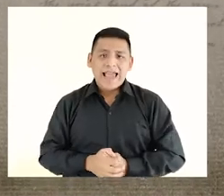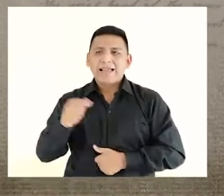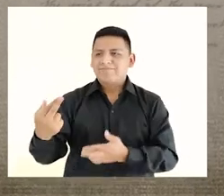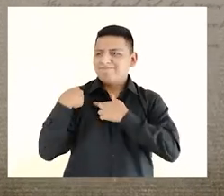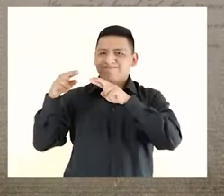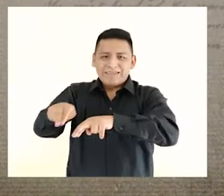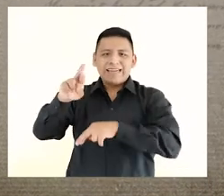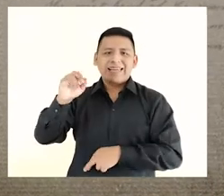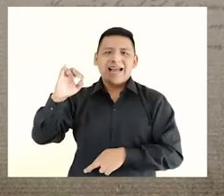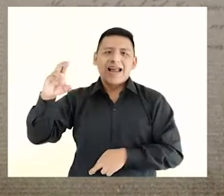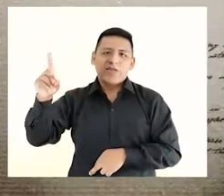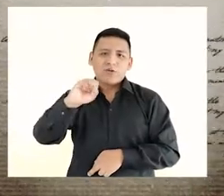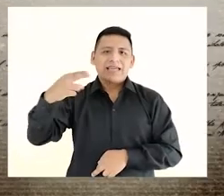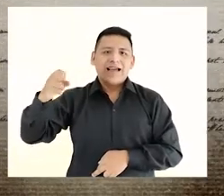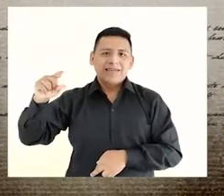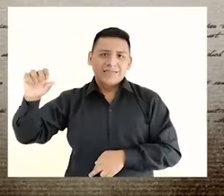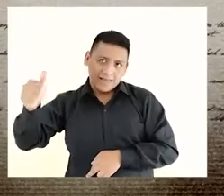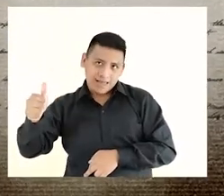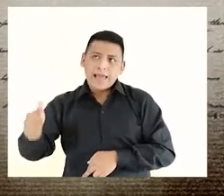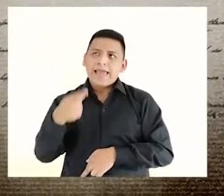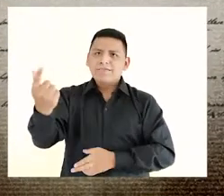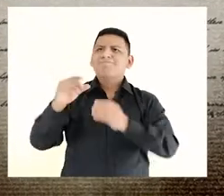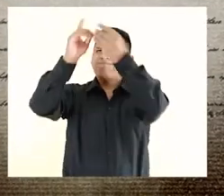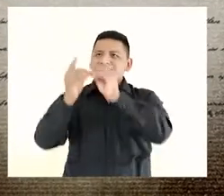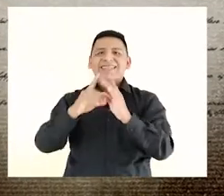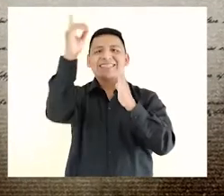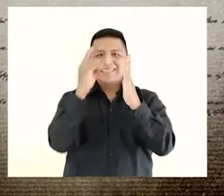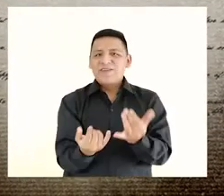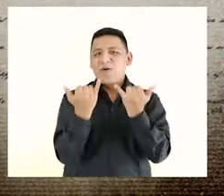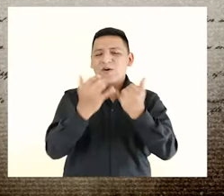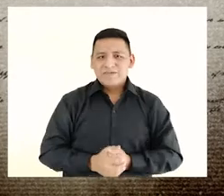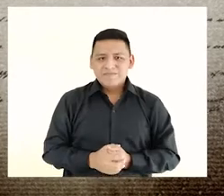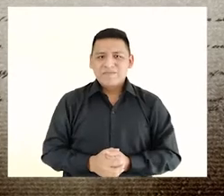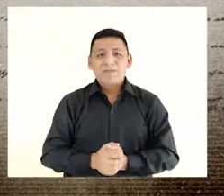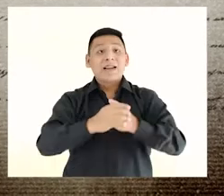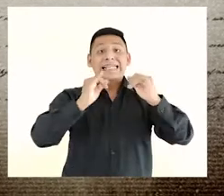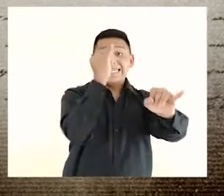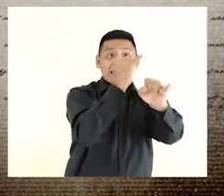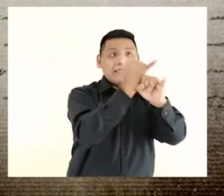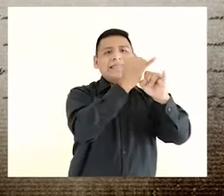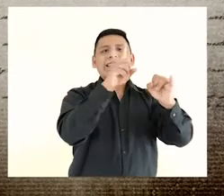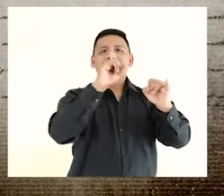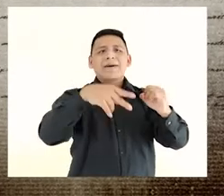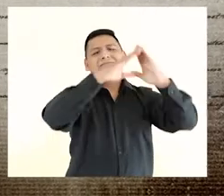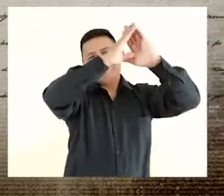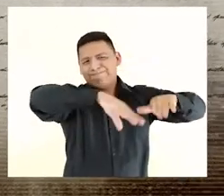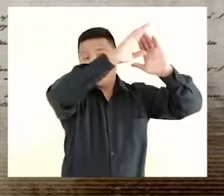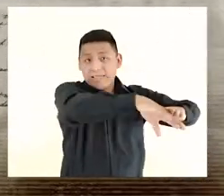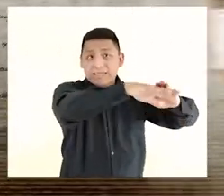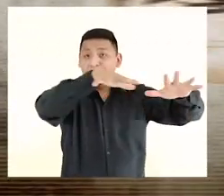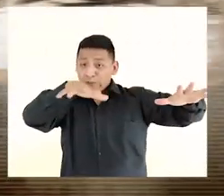obras, esta vez bajo la dirección de Ricardo de Haksa Malachowski, quien le da la forma actual. Para ello se demolió la iglesia de los